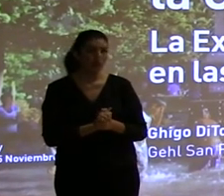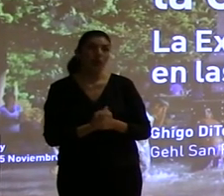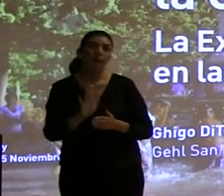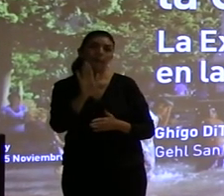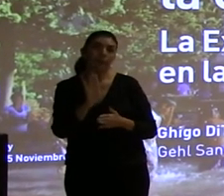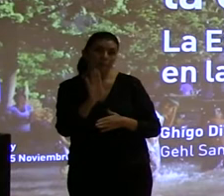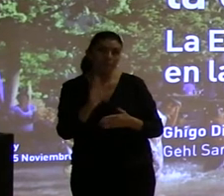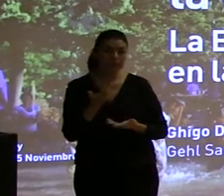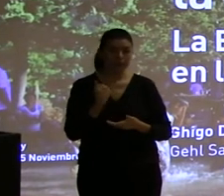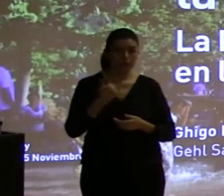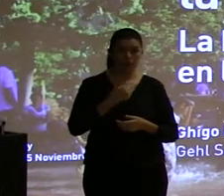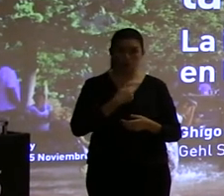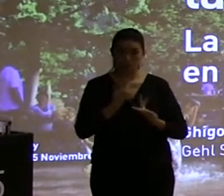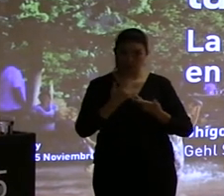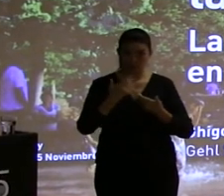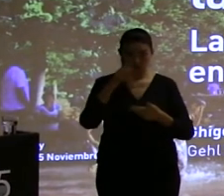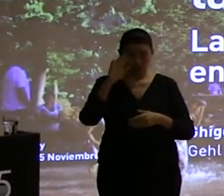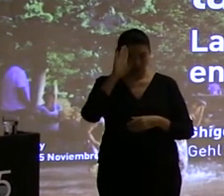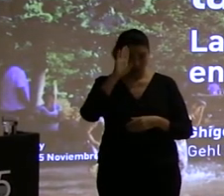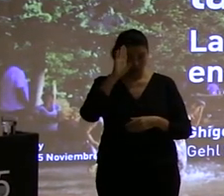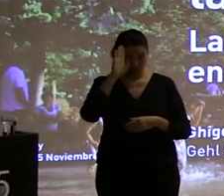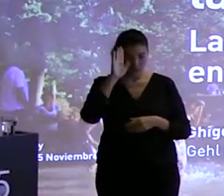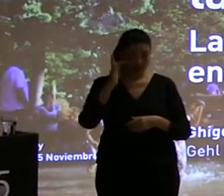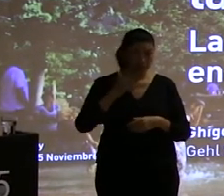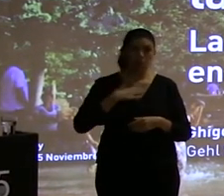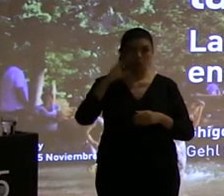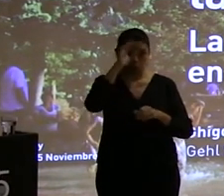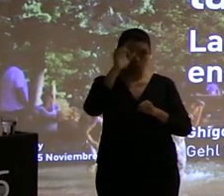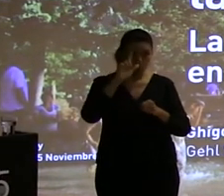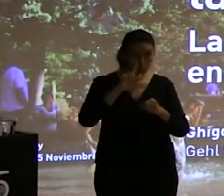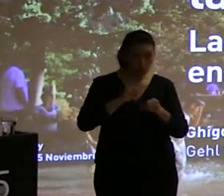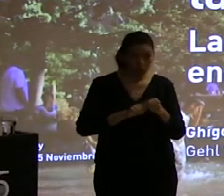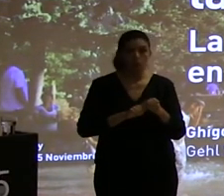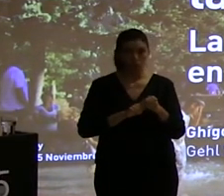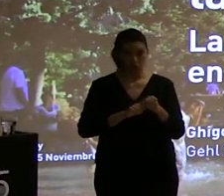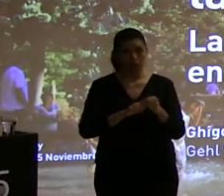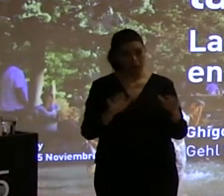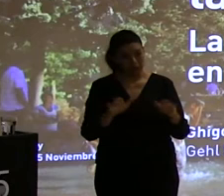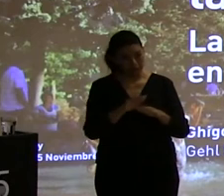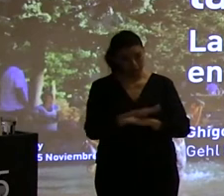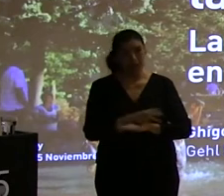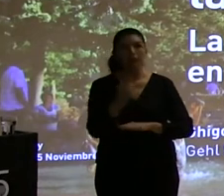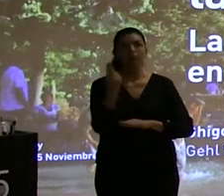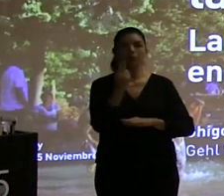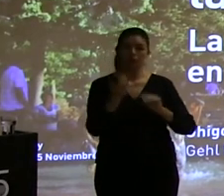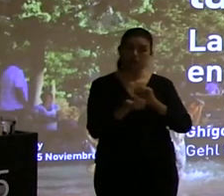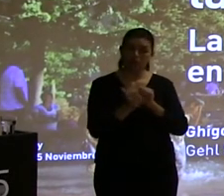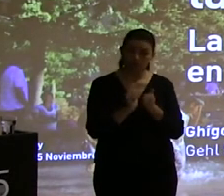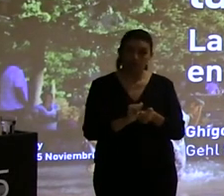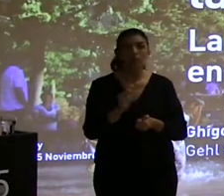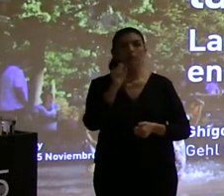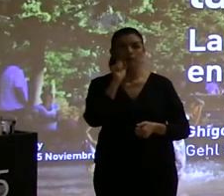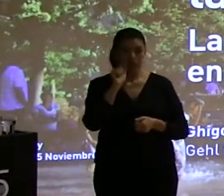de la cultura hacia un trabajo también en el cambio de la infraestructura que puede después resultar en